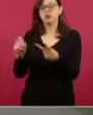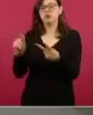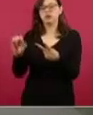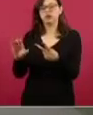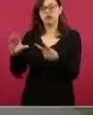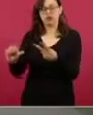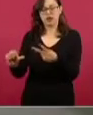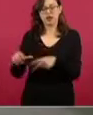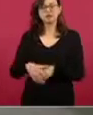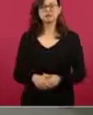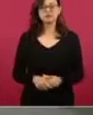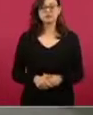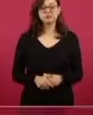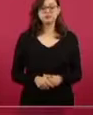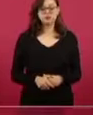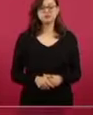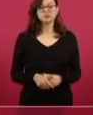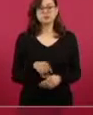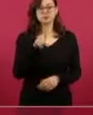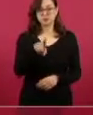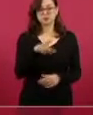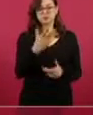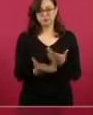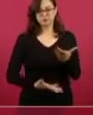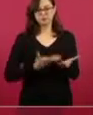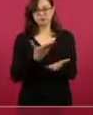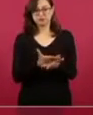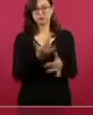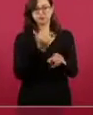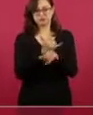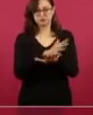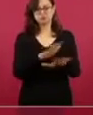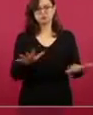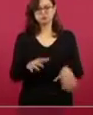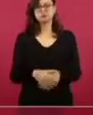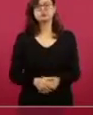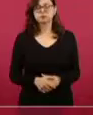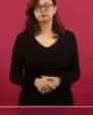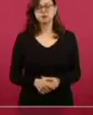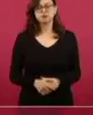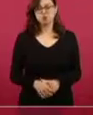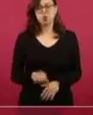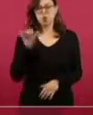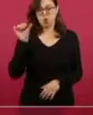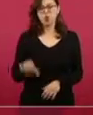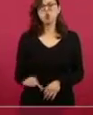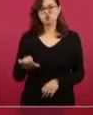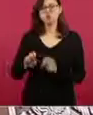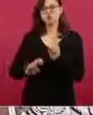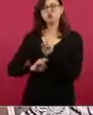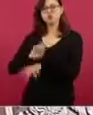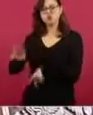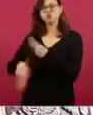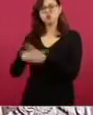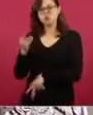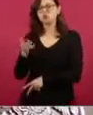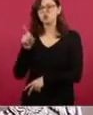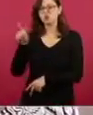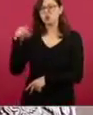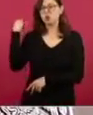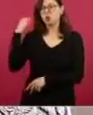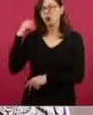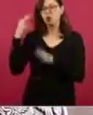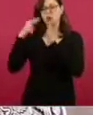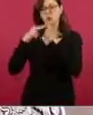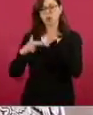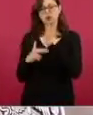Lo estás planteando, sí, en efecto, vamos hoy a la costa Huatulco, nos vamos a